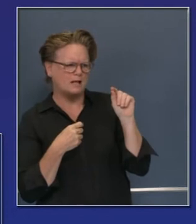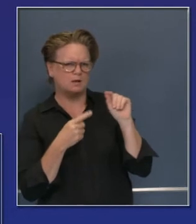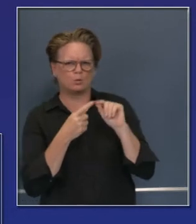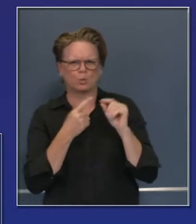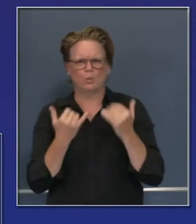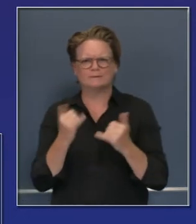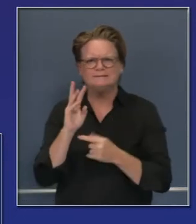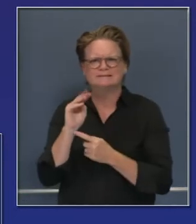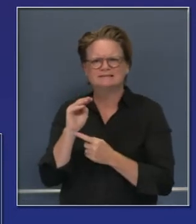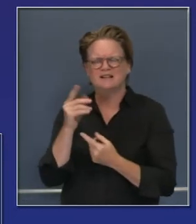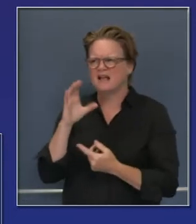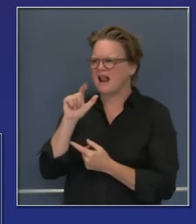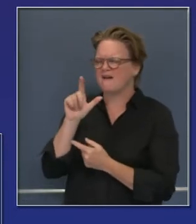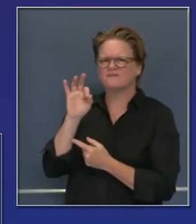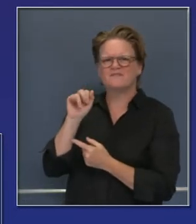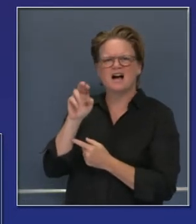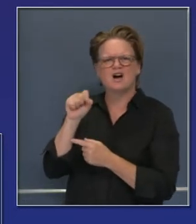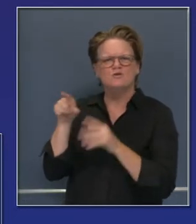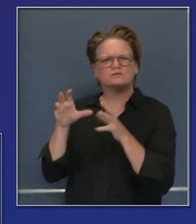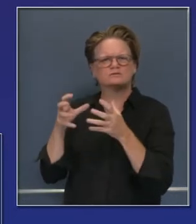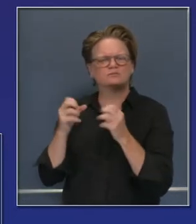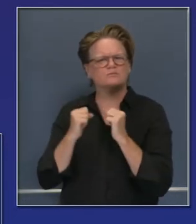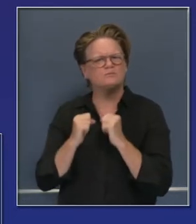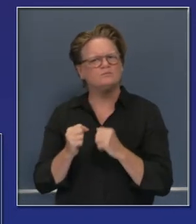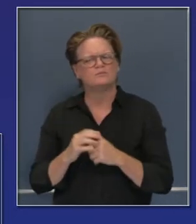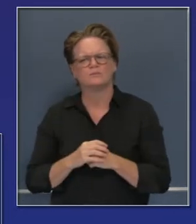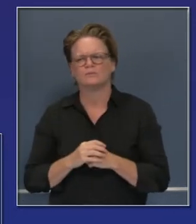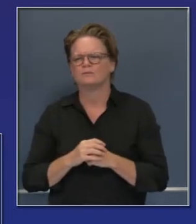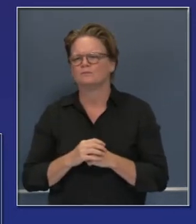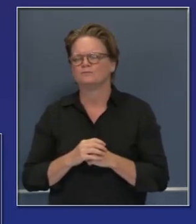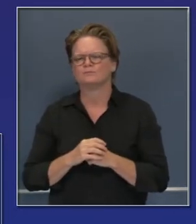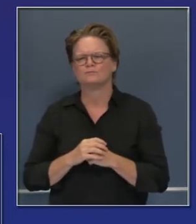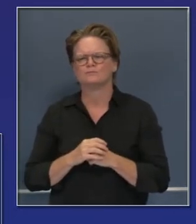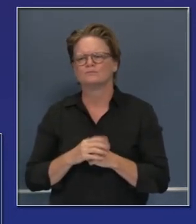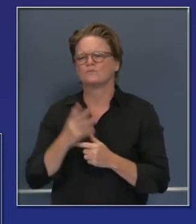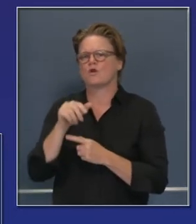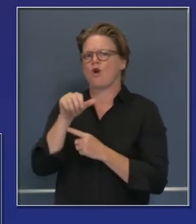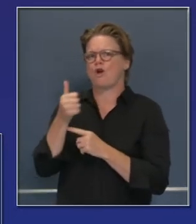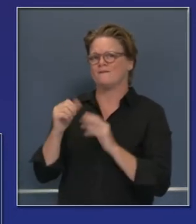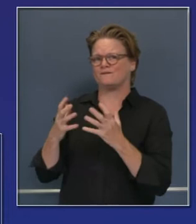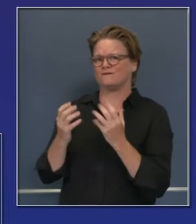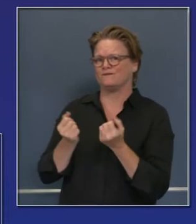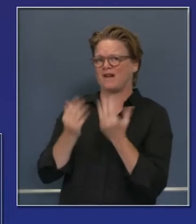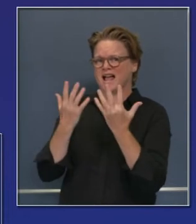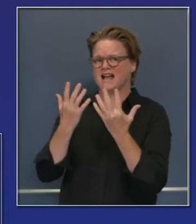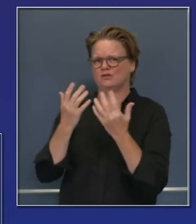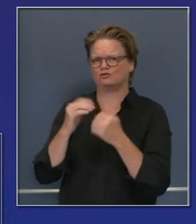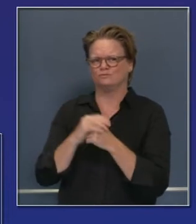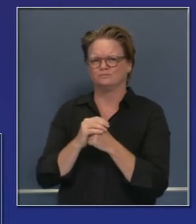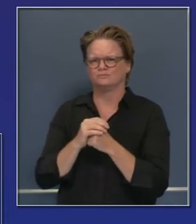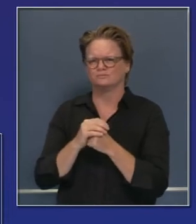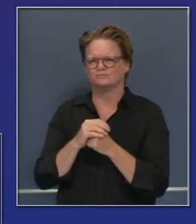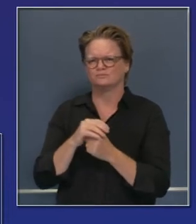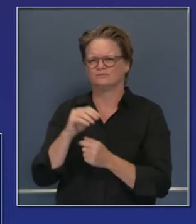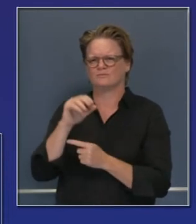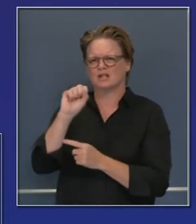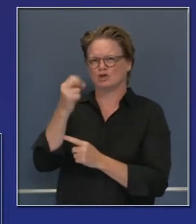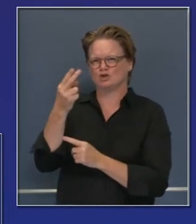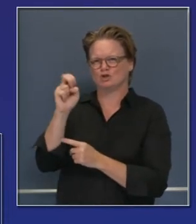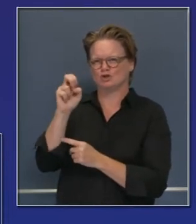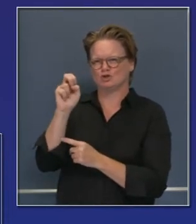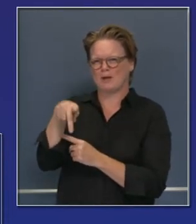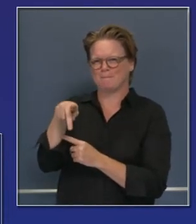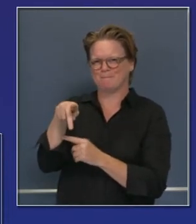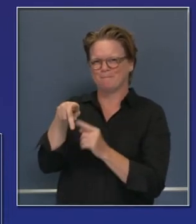Claramente son ejemplos en el incendio Mack. El incendio de Sheep el lunes no había sido contenido y había